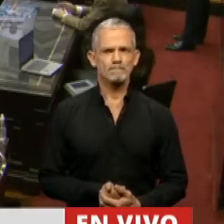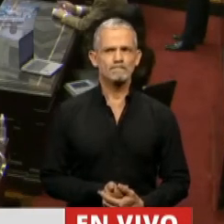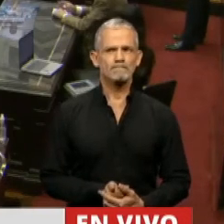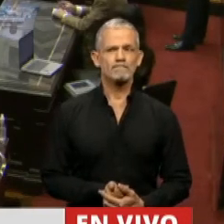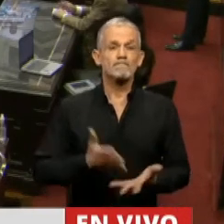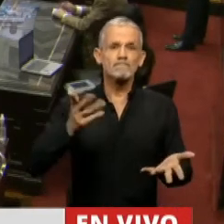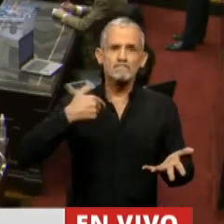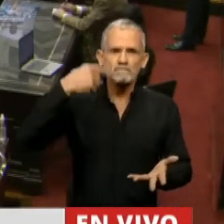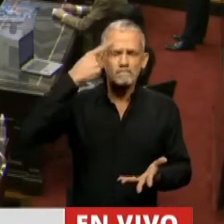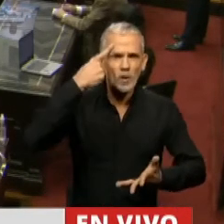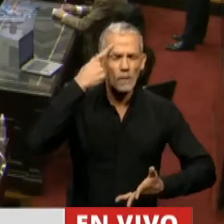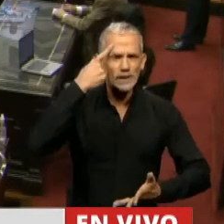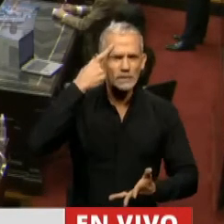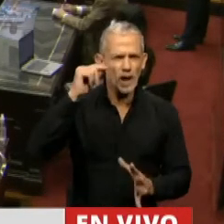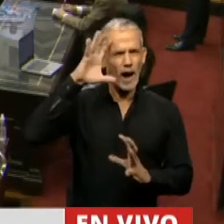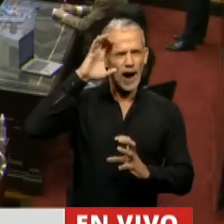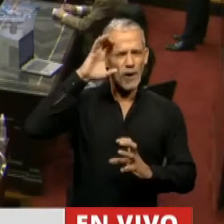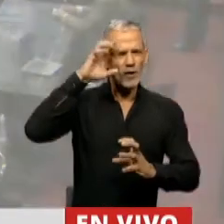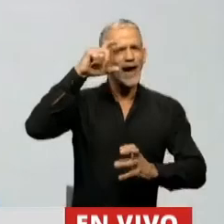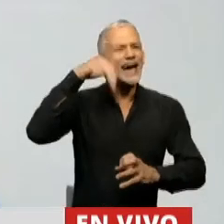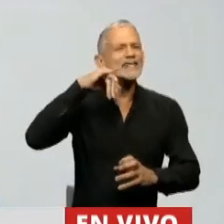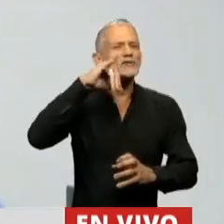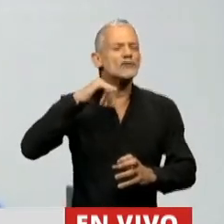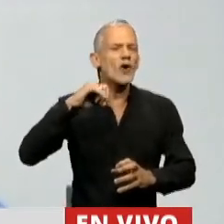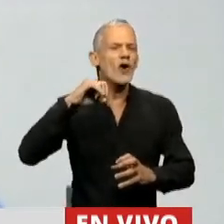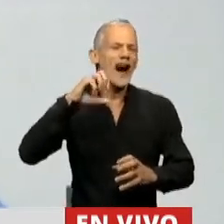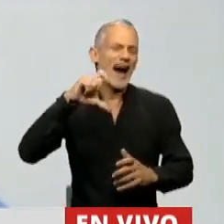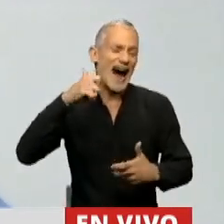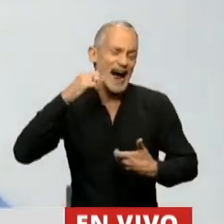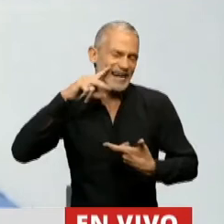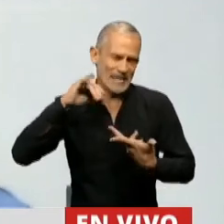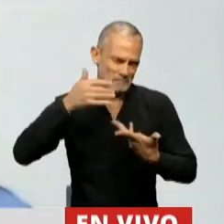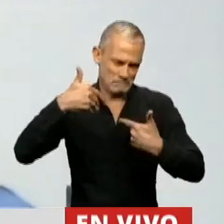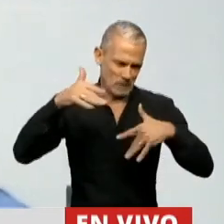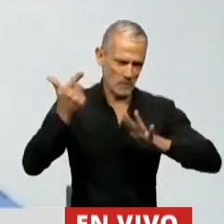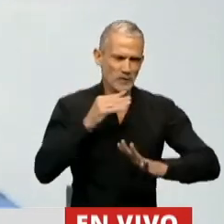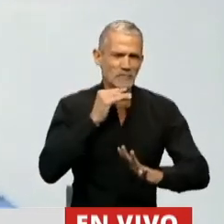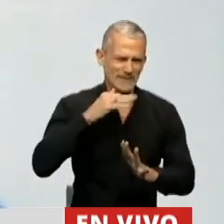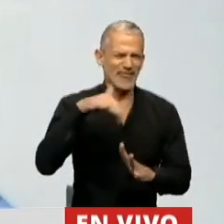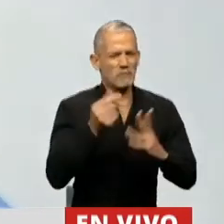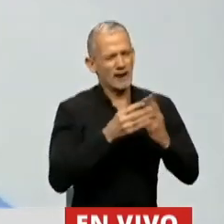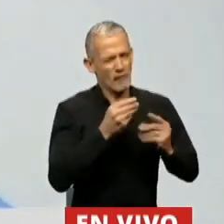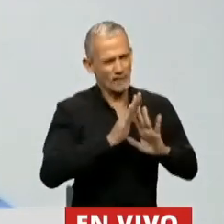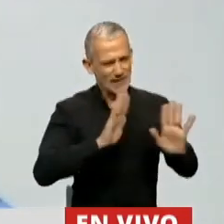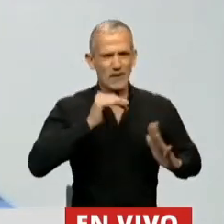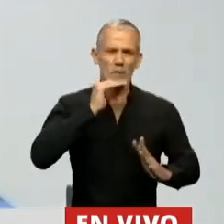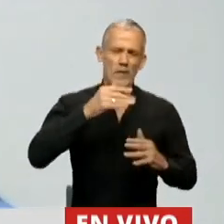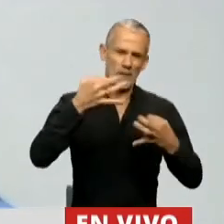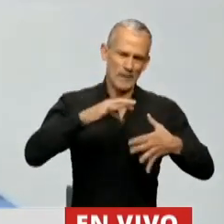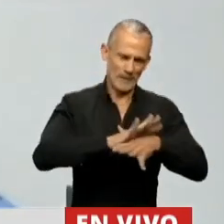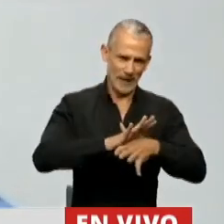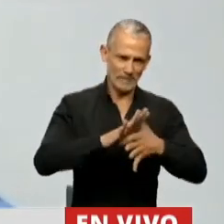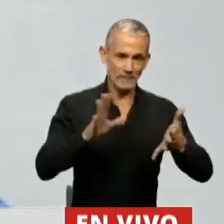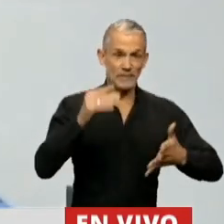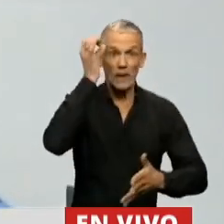Pensé que se iba a acordar que era Elzucaria, pero no importa. Ya le va a salir. Queríamos rendir homenaje